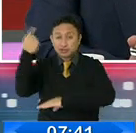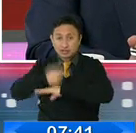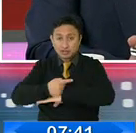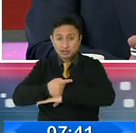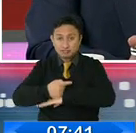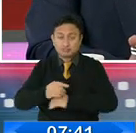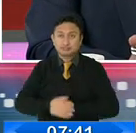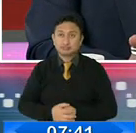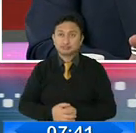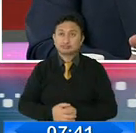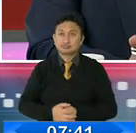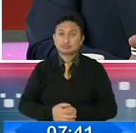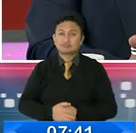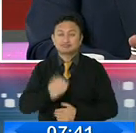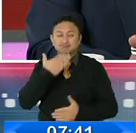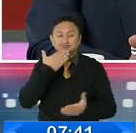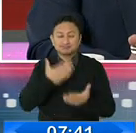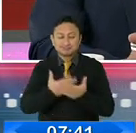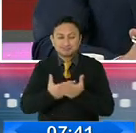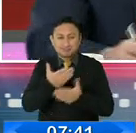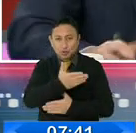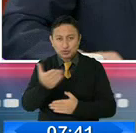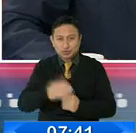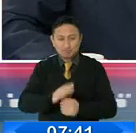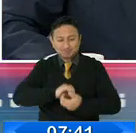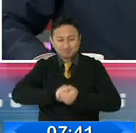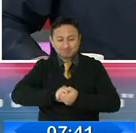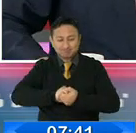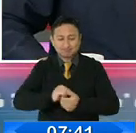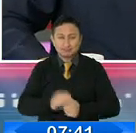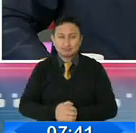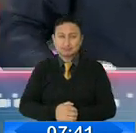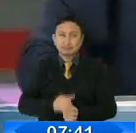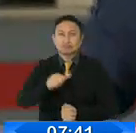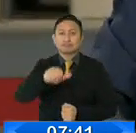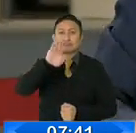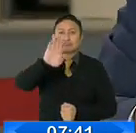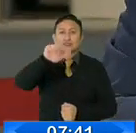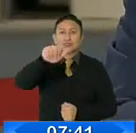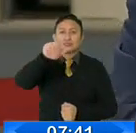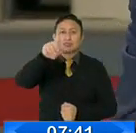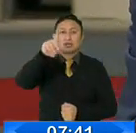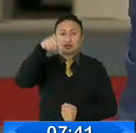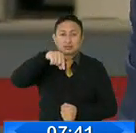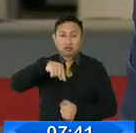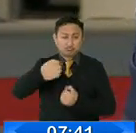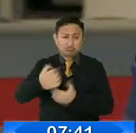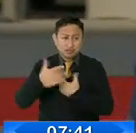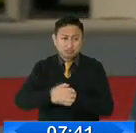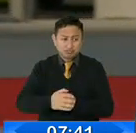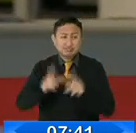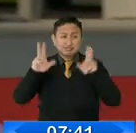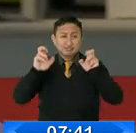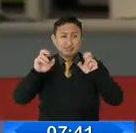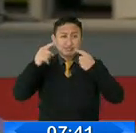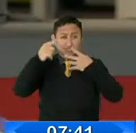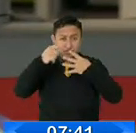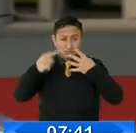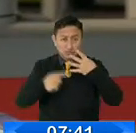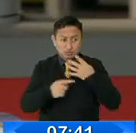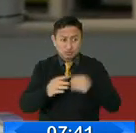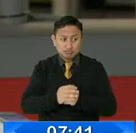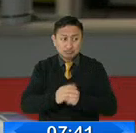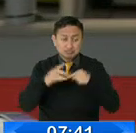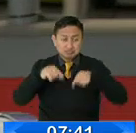y una buena semana también. Gracias a ustedes. Muy amable a Guillermo Abad, nos ha contado algunas novedades, se va a mantener